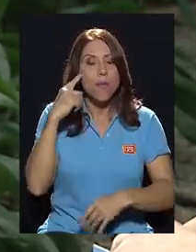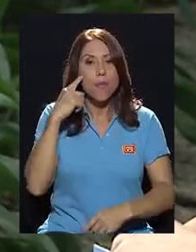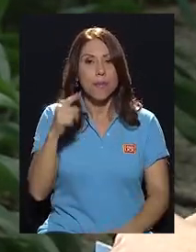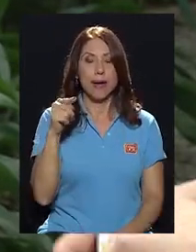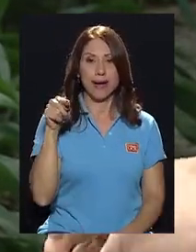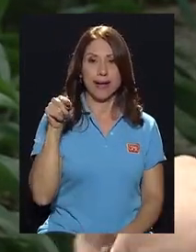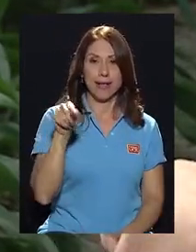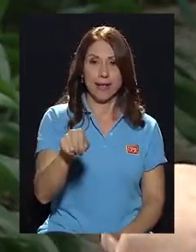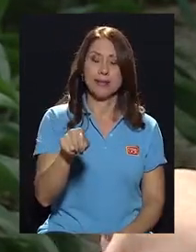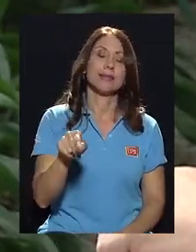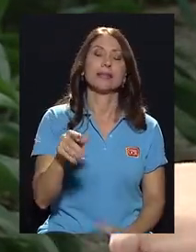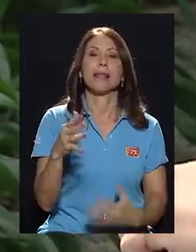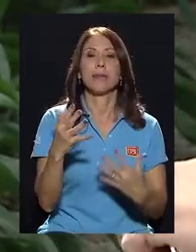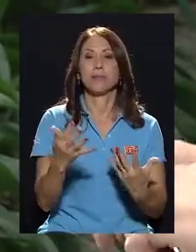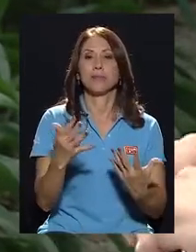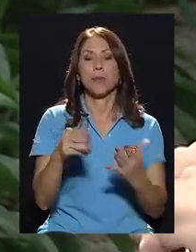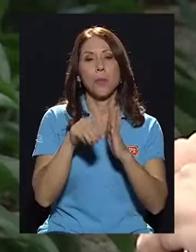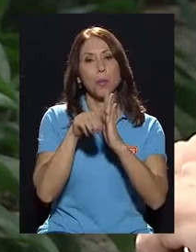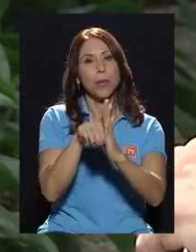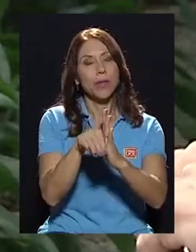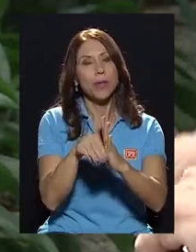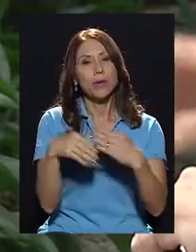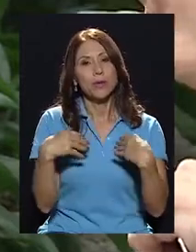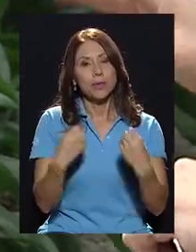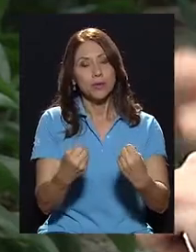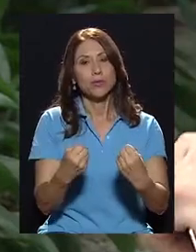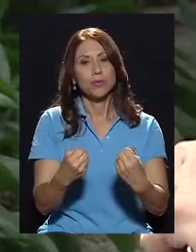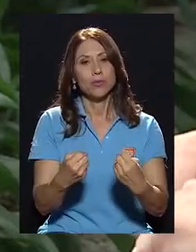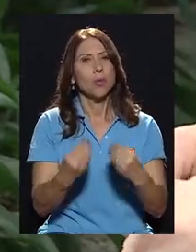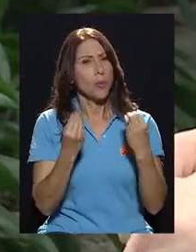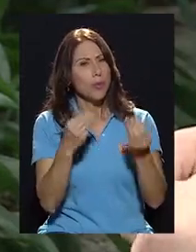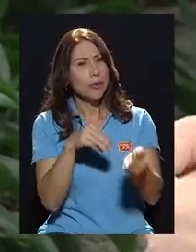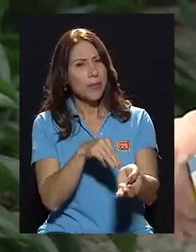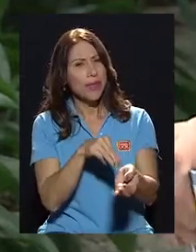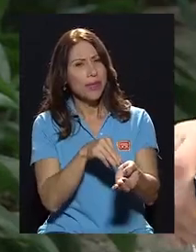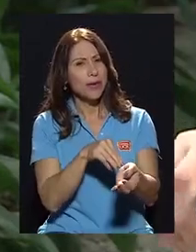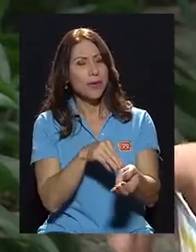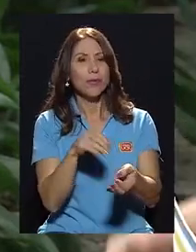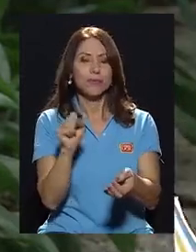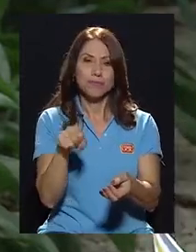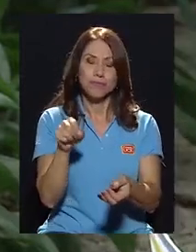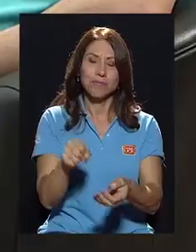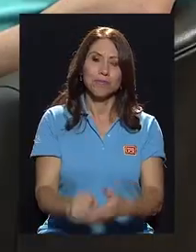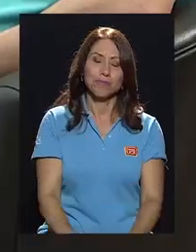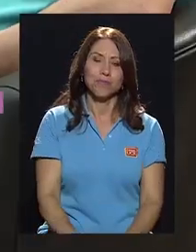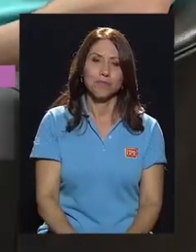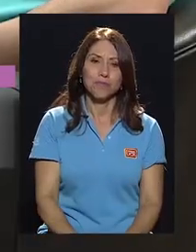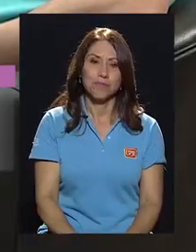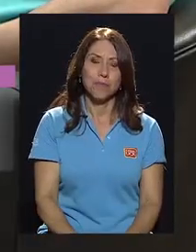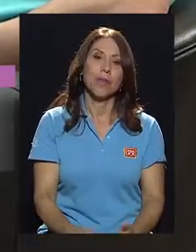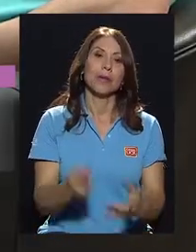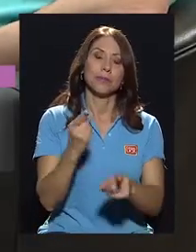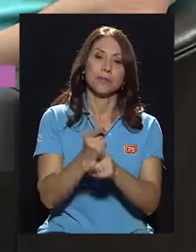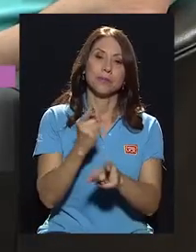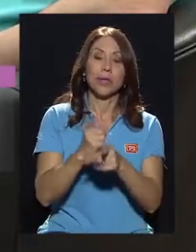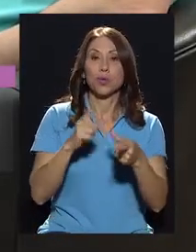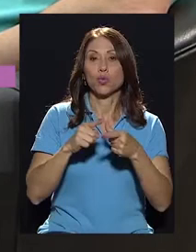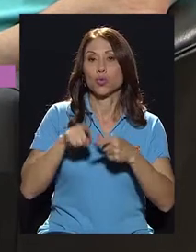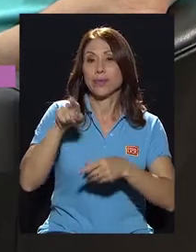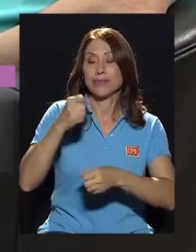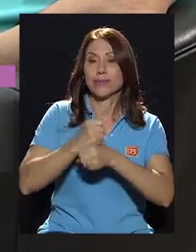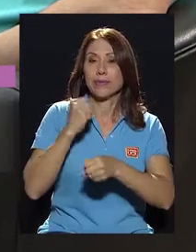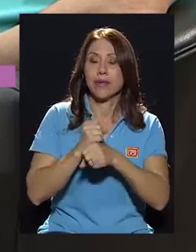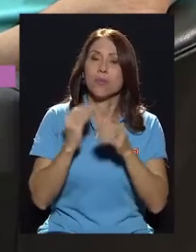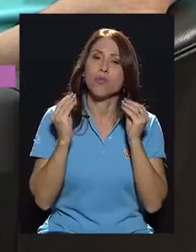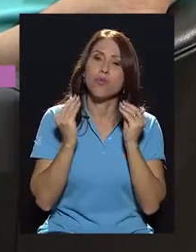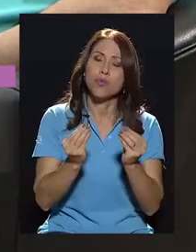o ese modelo de salud. Muy biomédico. Exactamente, muy biomédico. Correcto. Entonces, hay que trabajar mucho